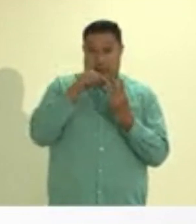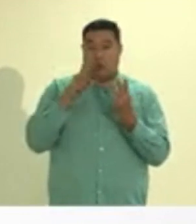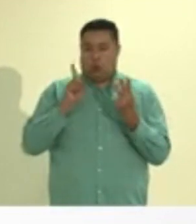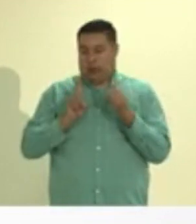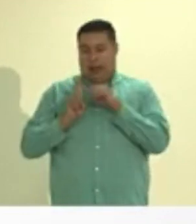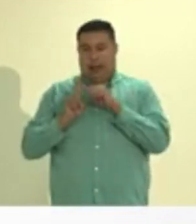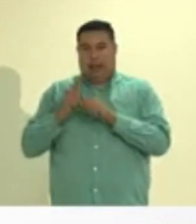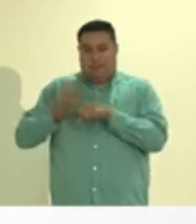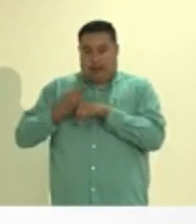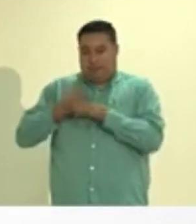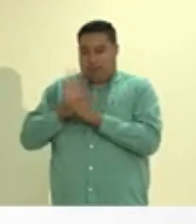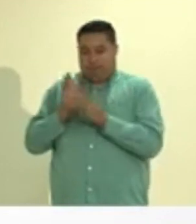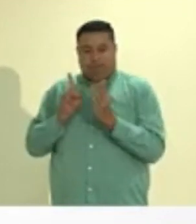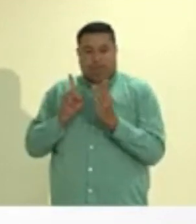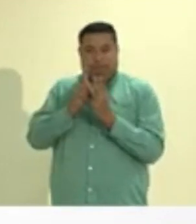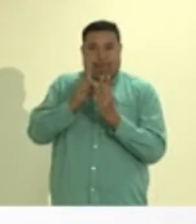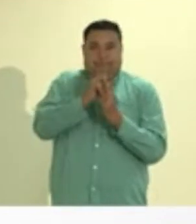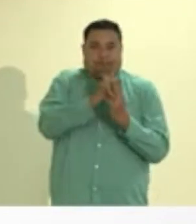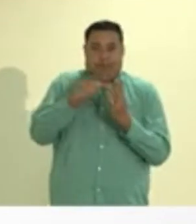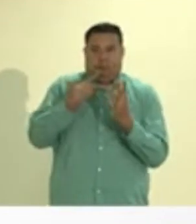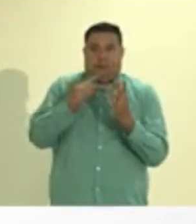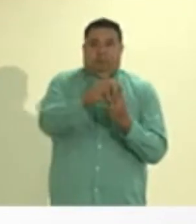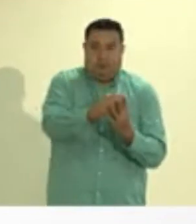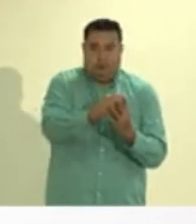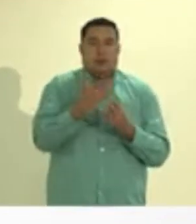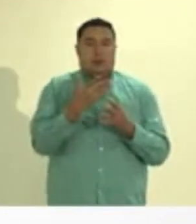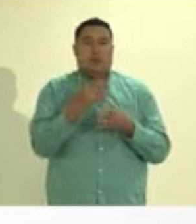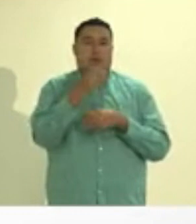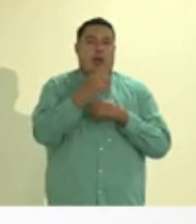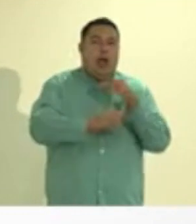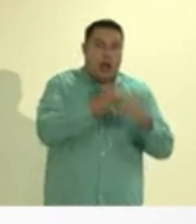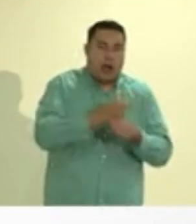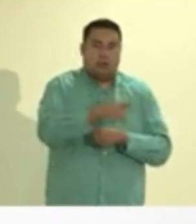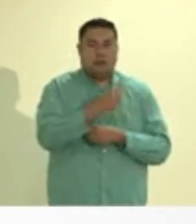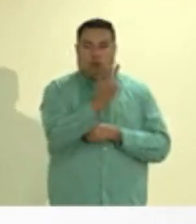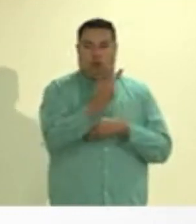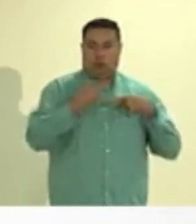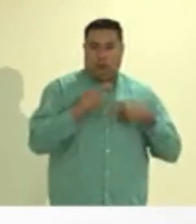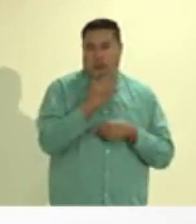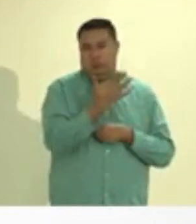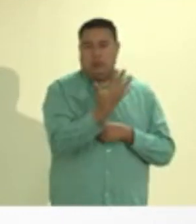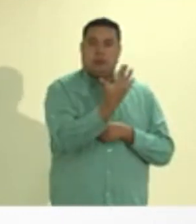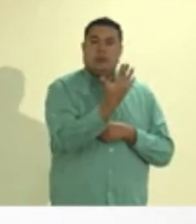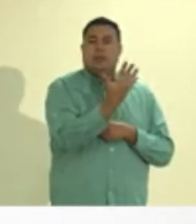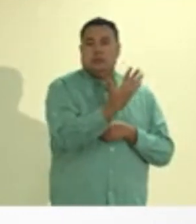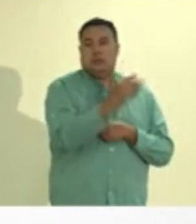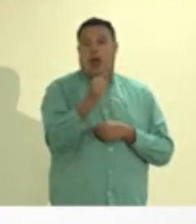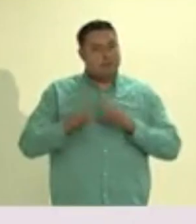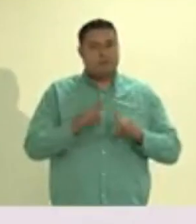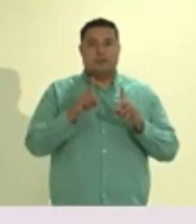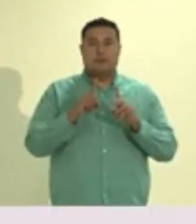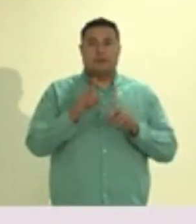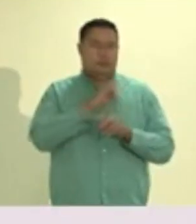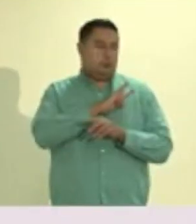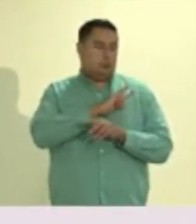de ellos con antecedente de viaje a Estados Unidos y tres más que tuvieron contacto con un confirmado, entre ellos dos menores de edad.